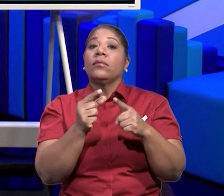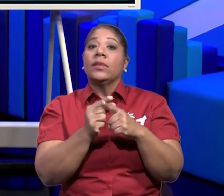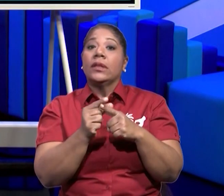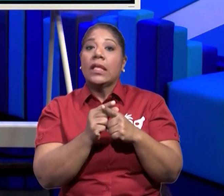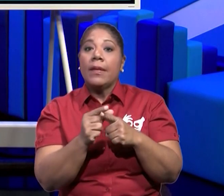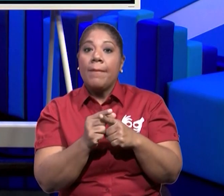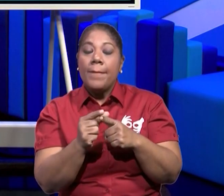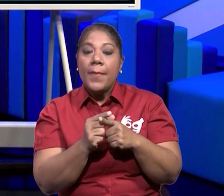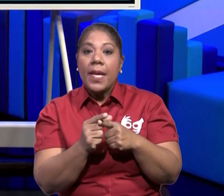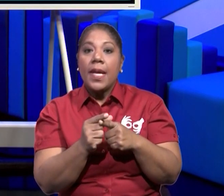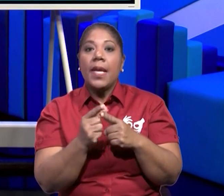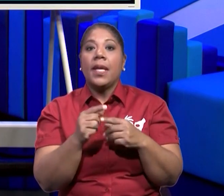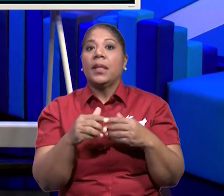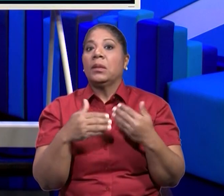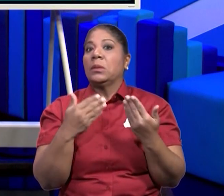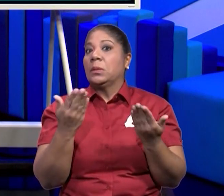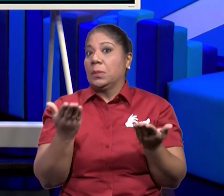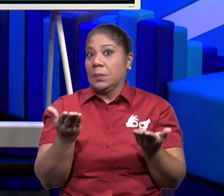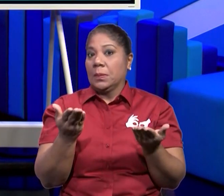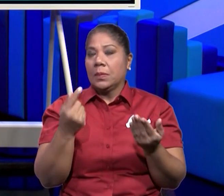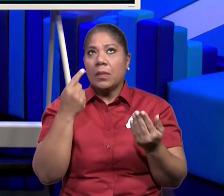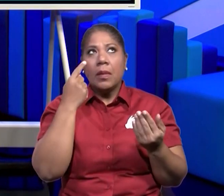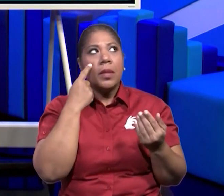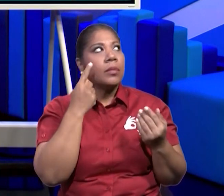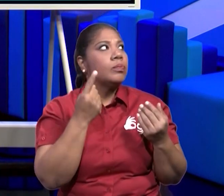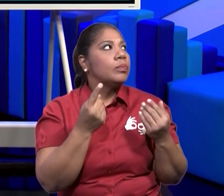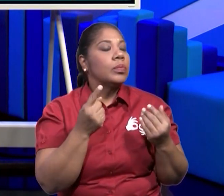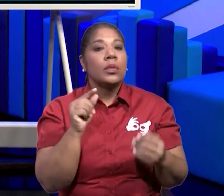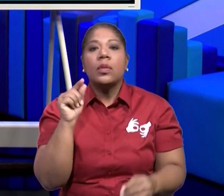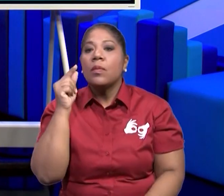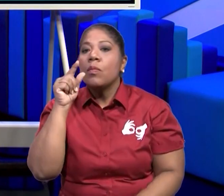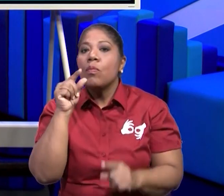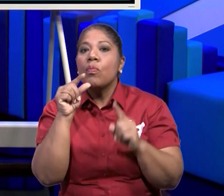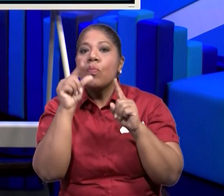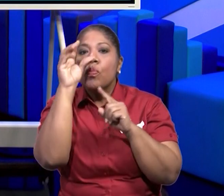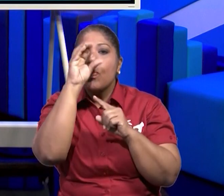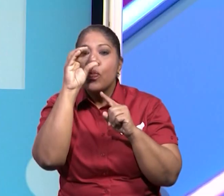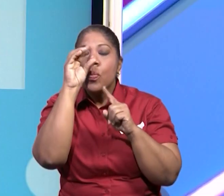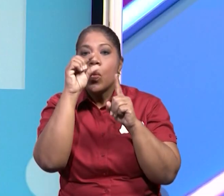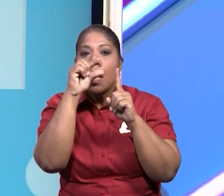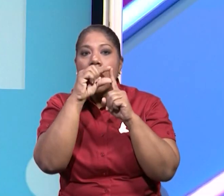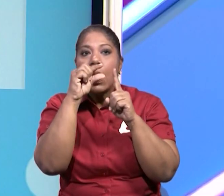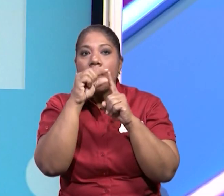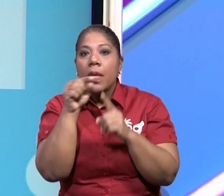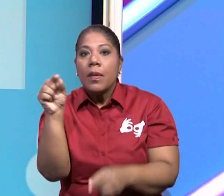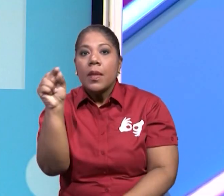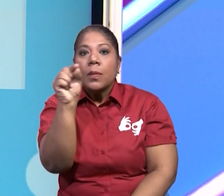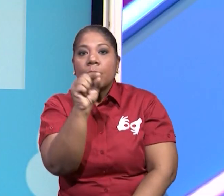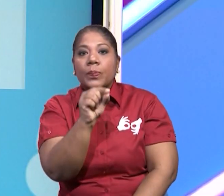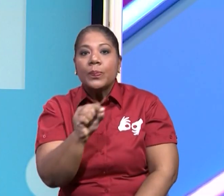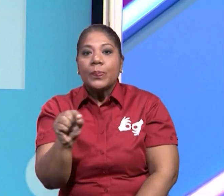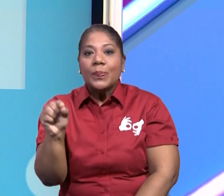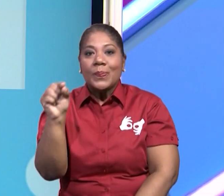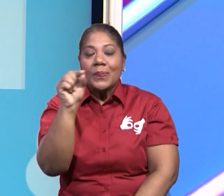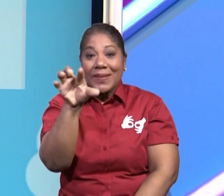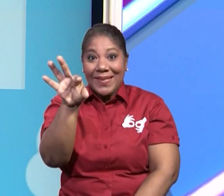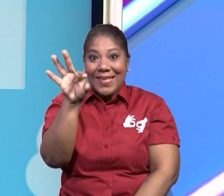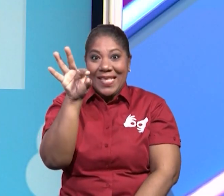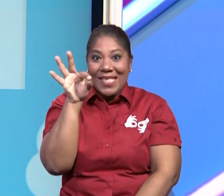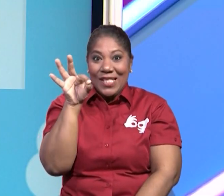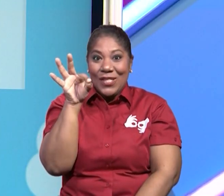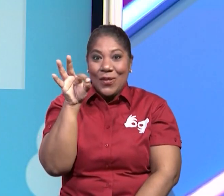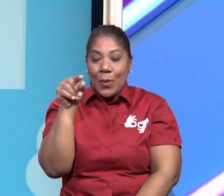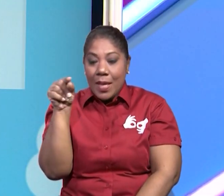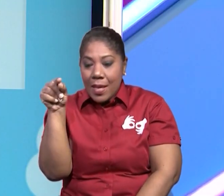alrededor y va a ver, va a ver, va ver de qué están confeccionadas las casas que están a su alrededor.